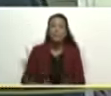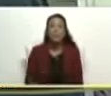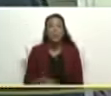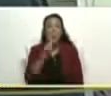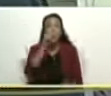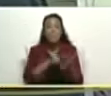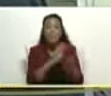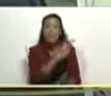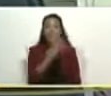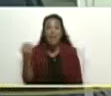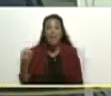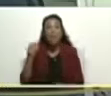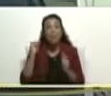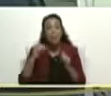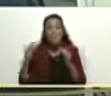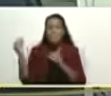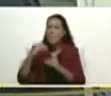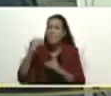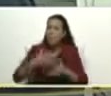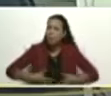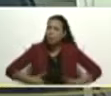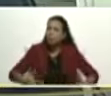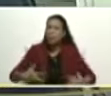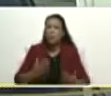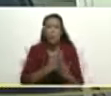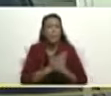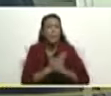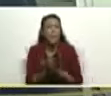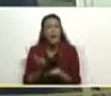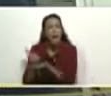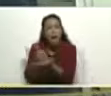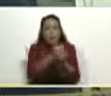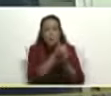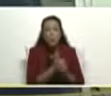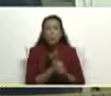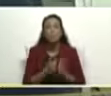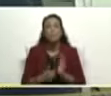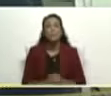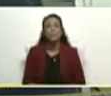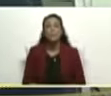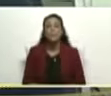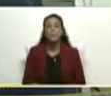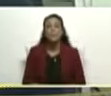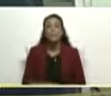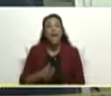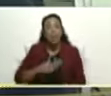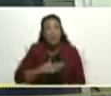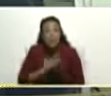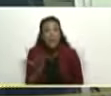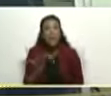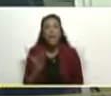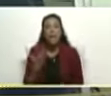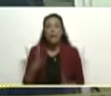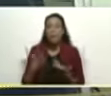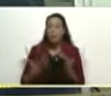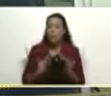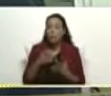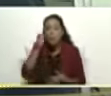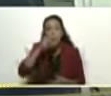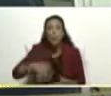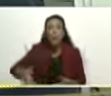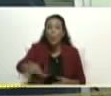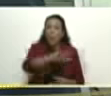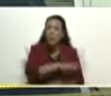2030 que se viene con prosperidad con amor con bienestar expresarle presidente lo que está hablado el fuego sagrado de nuestro pueblo